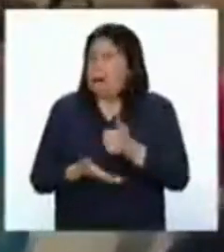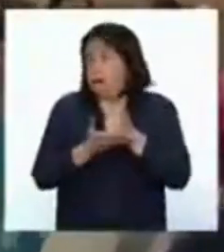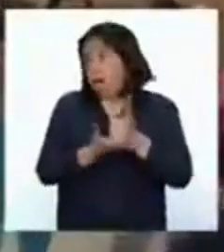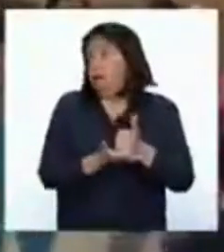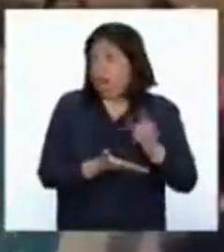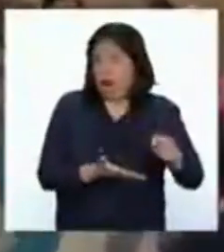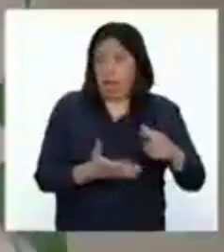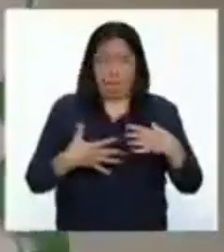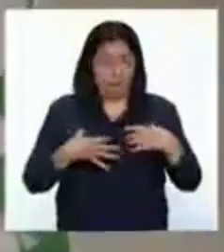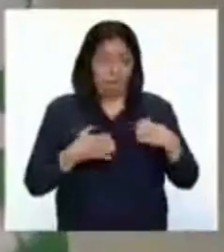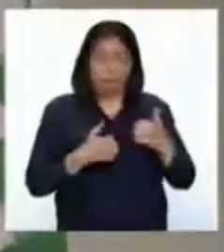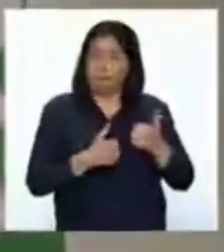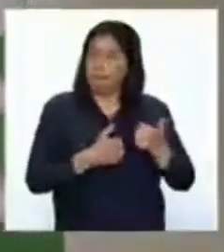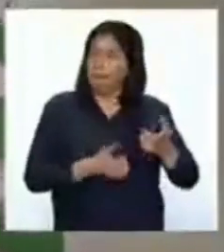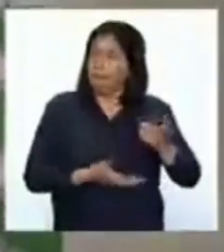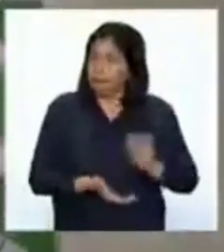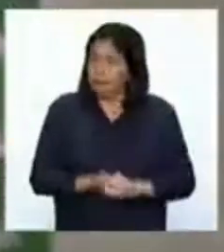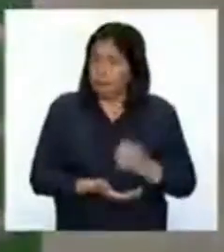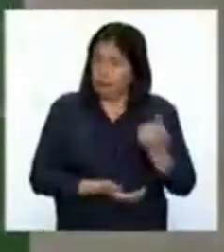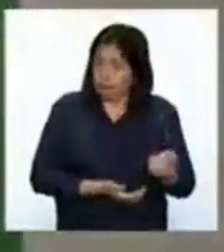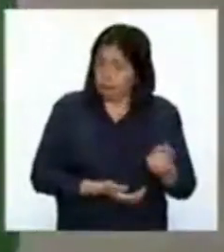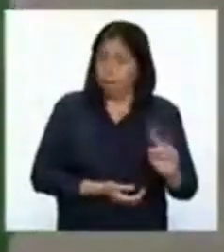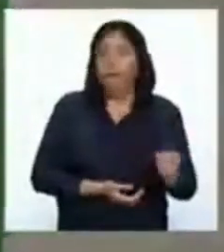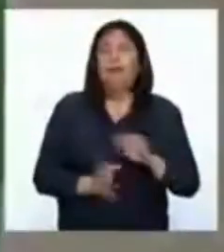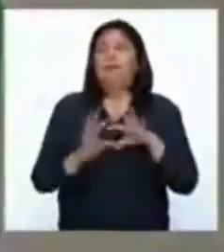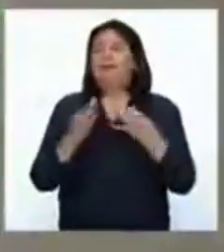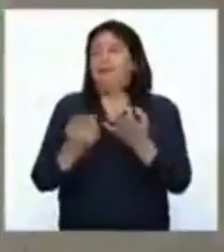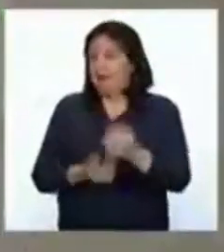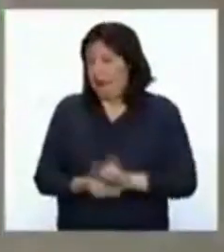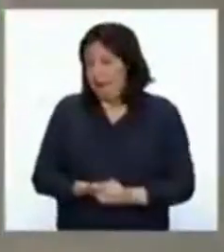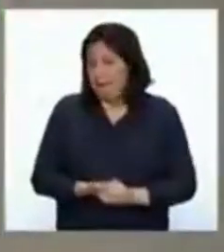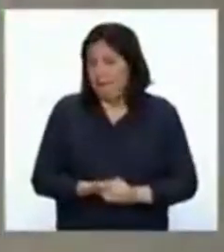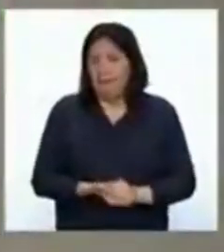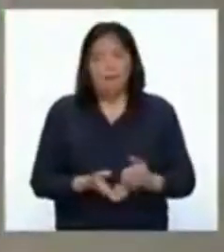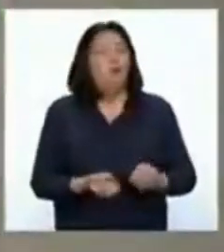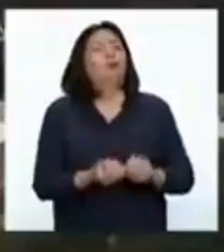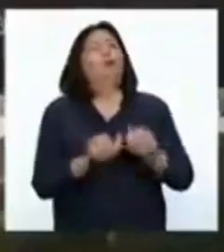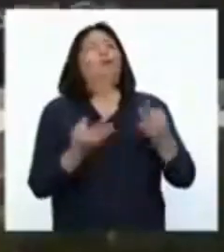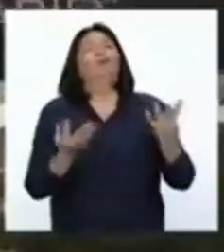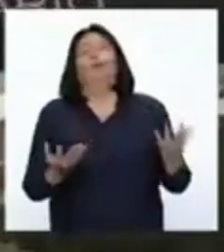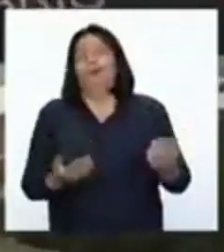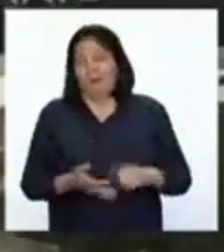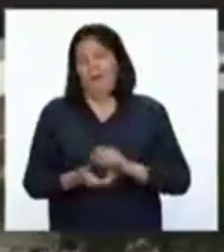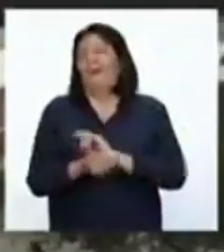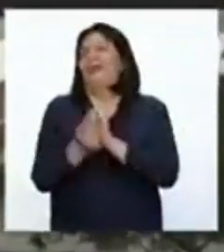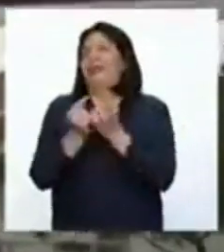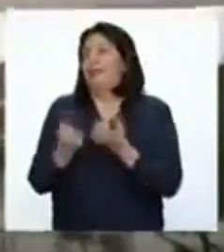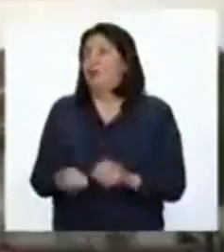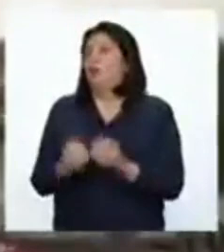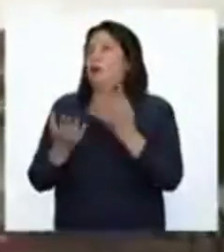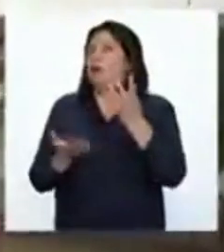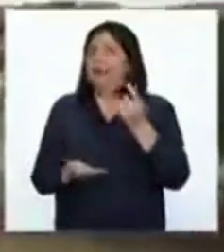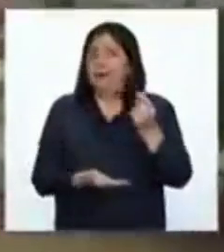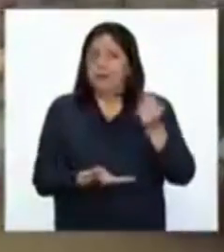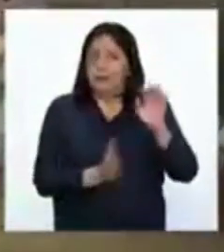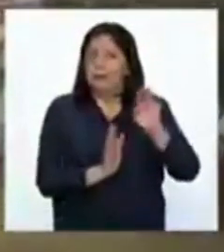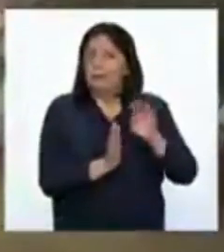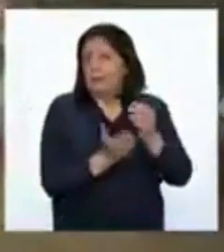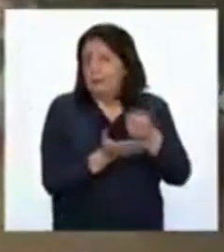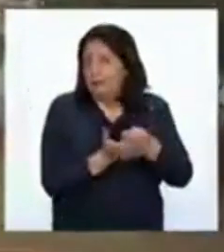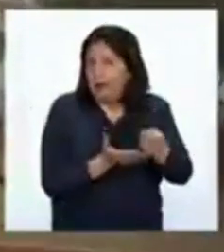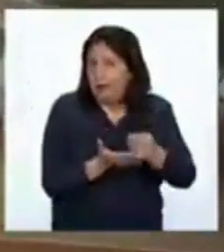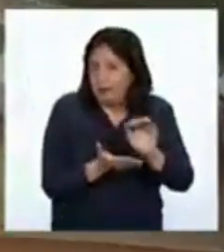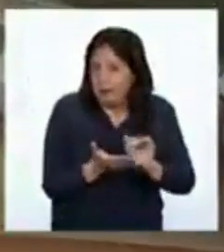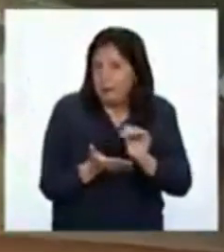usted que esté bien, no solo usted, sino toda su familia? ¿Cuánto podríamos hacer recambio? ¿Cuánto de ahorro también se podría hacer?